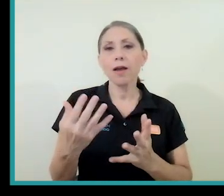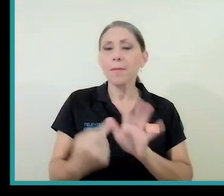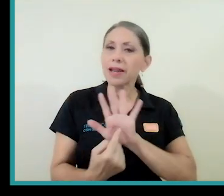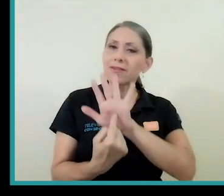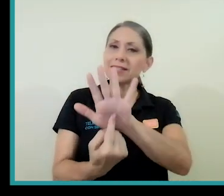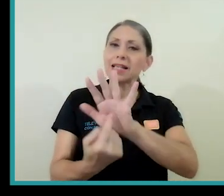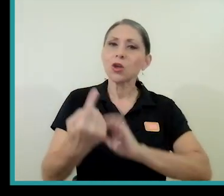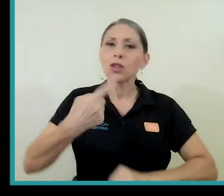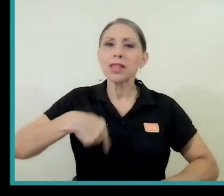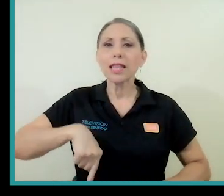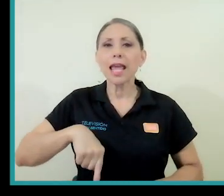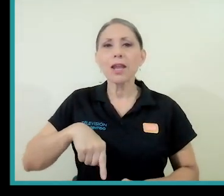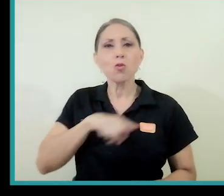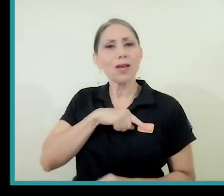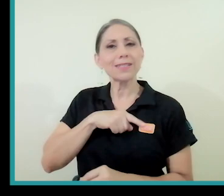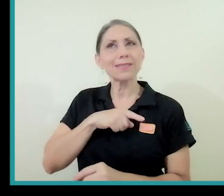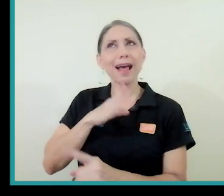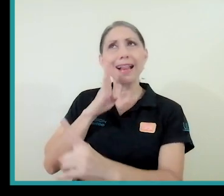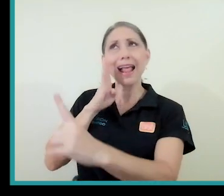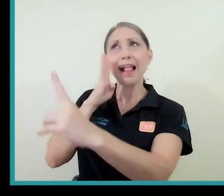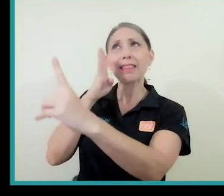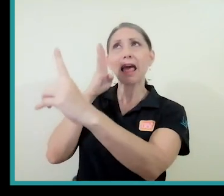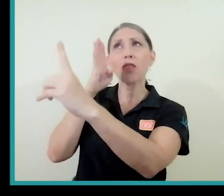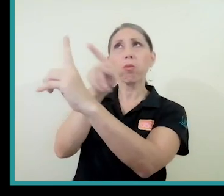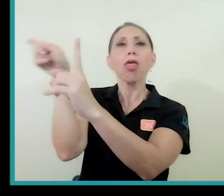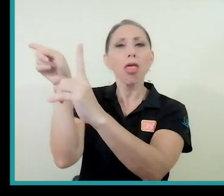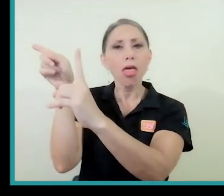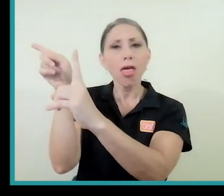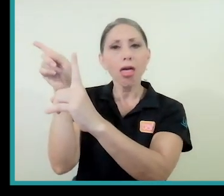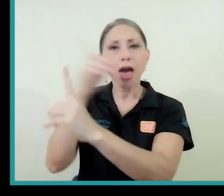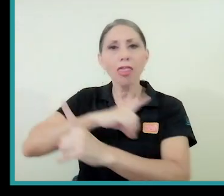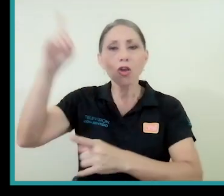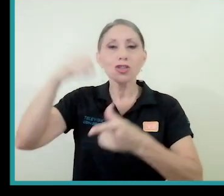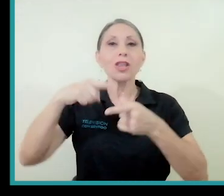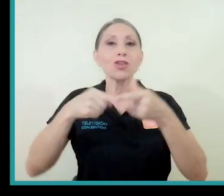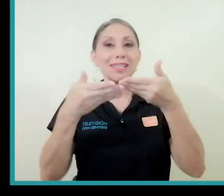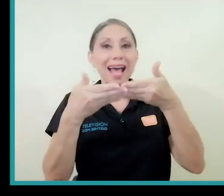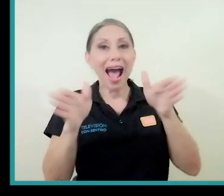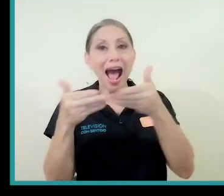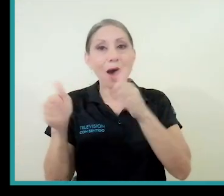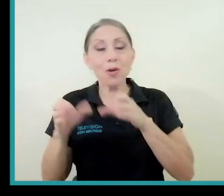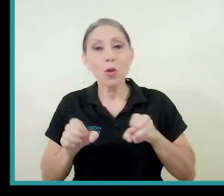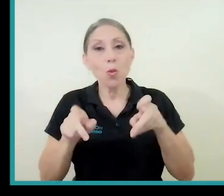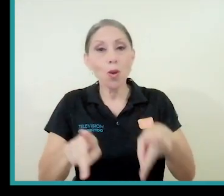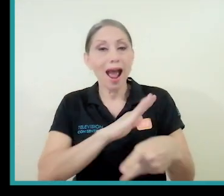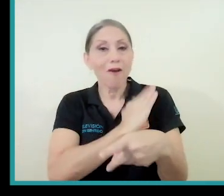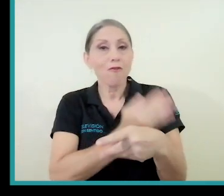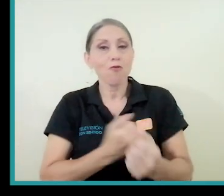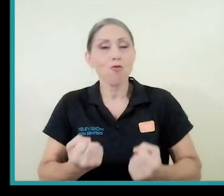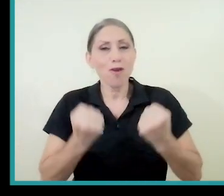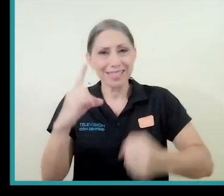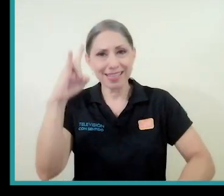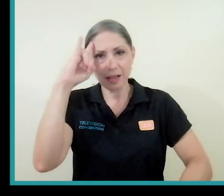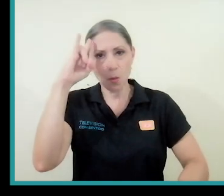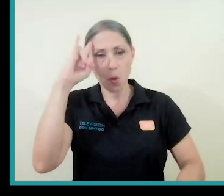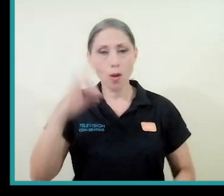pérdida de lealtad hacia Dios que abre puertas a fuerzas demoníacas.